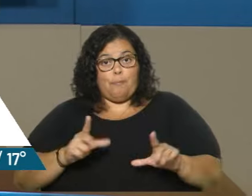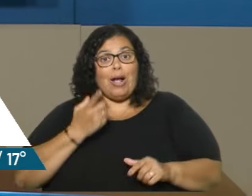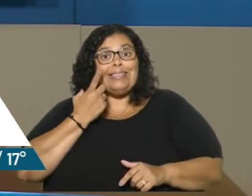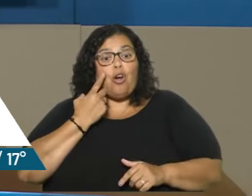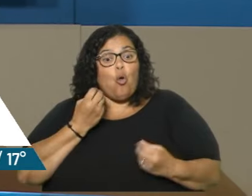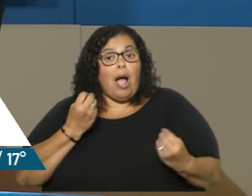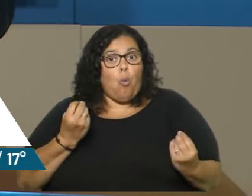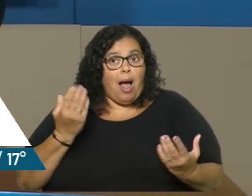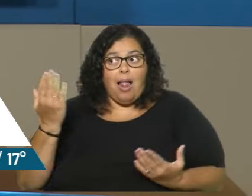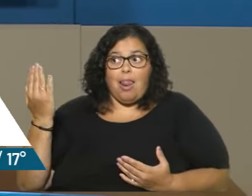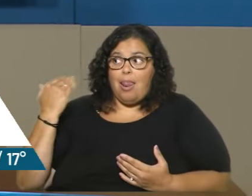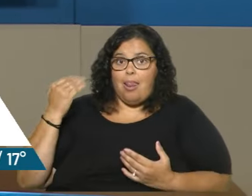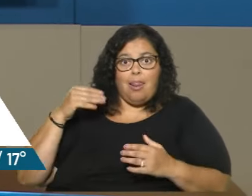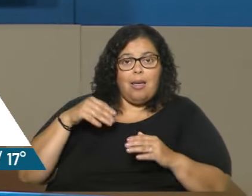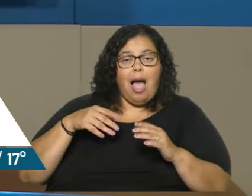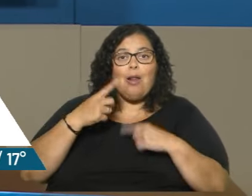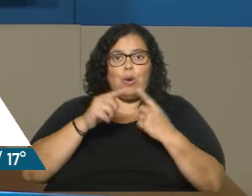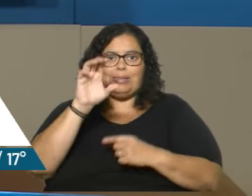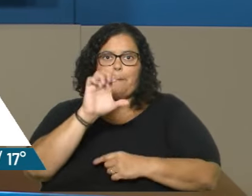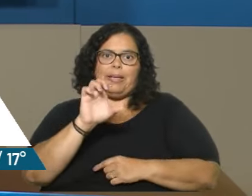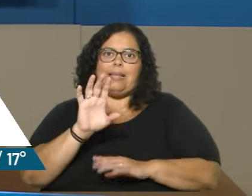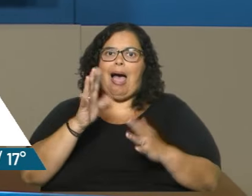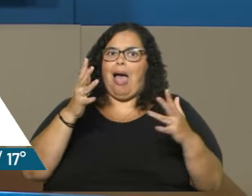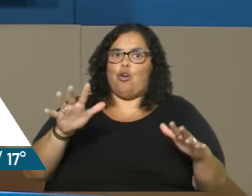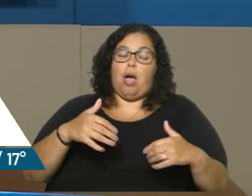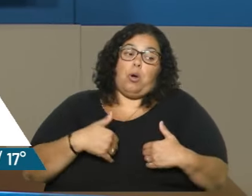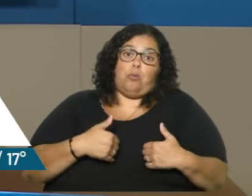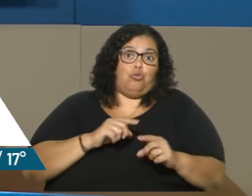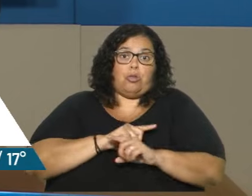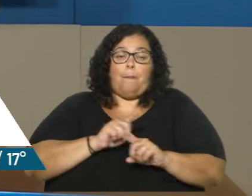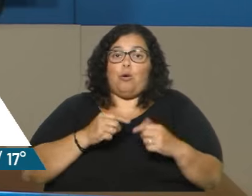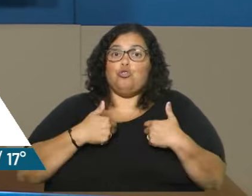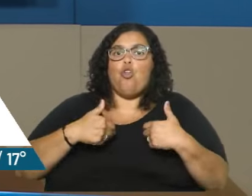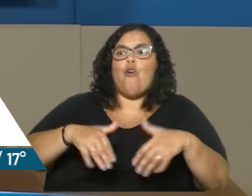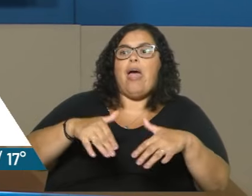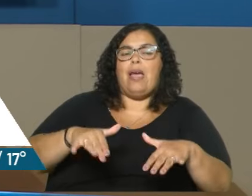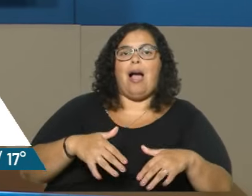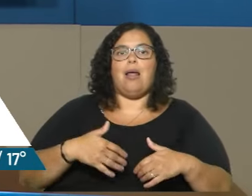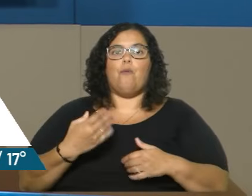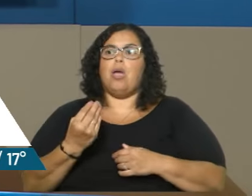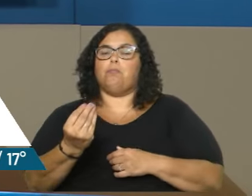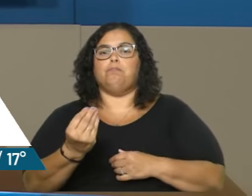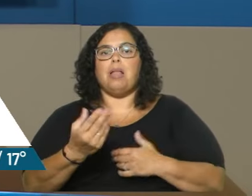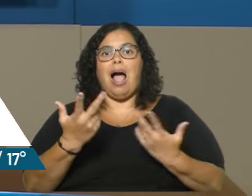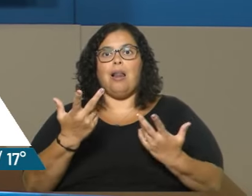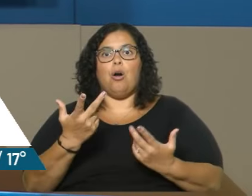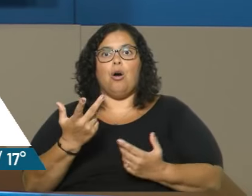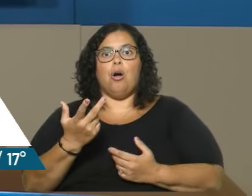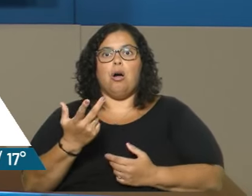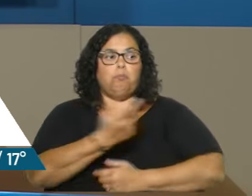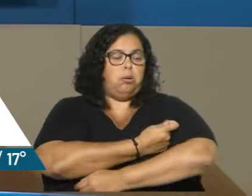Muchos dicen, no, pero hay empresas que no van a asumir, y bueno, pero yo tampoco voy a colocar algo en un oriental,